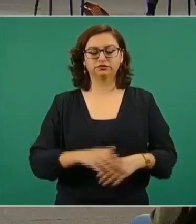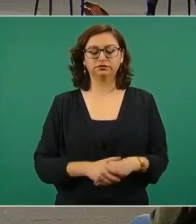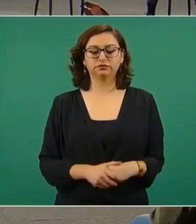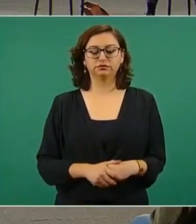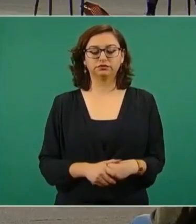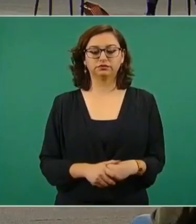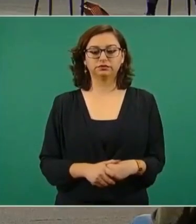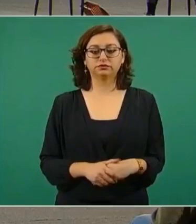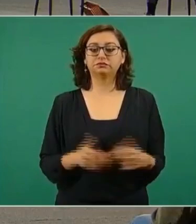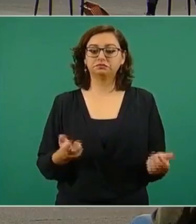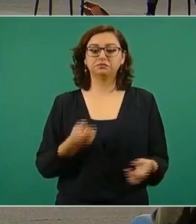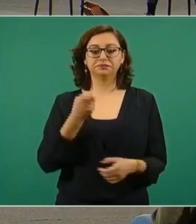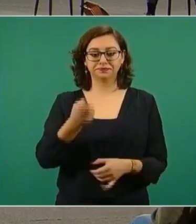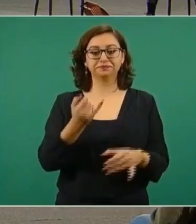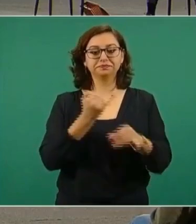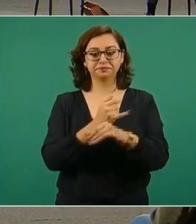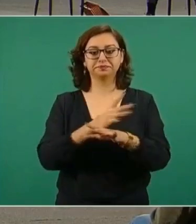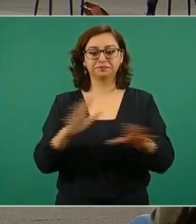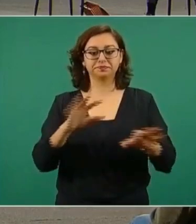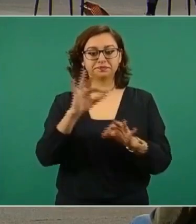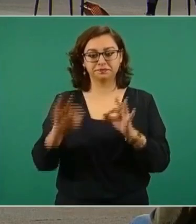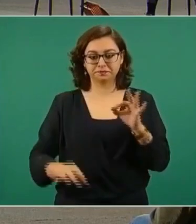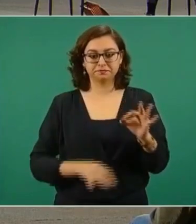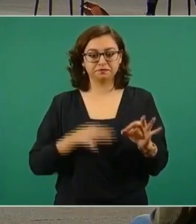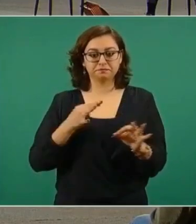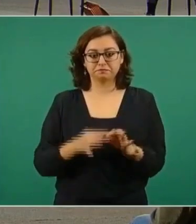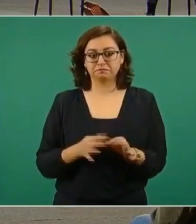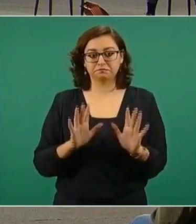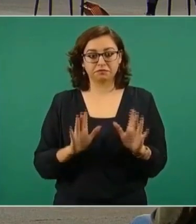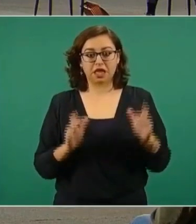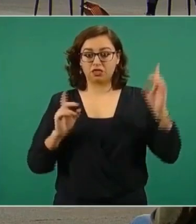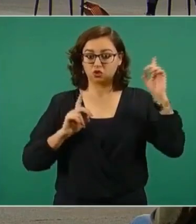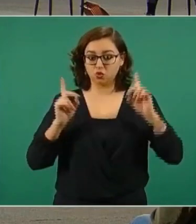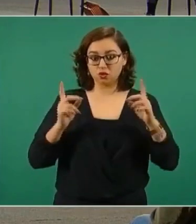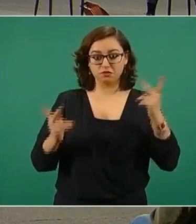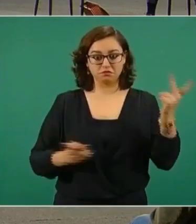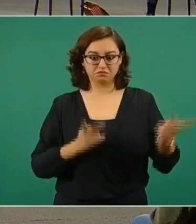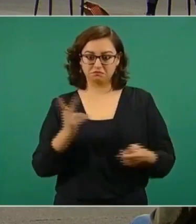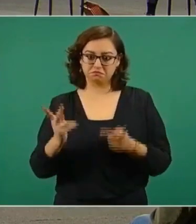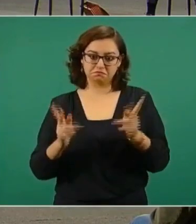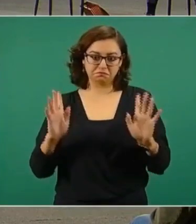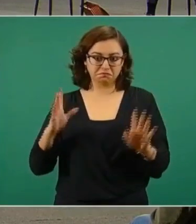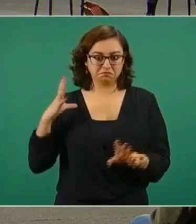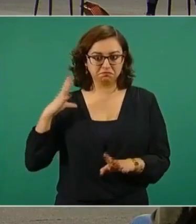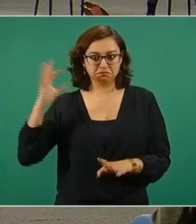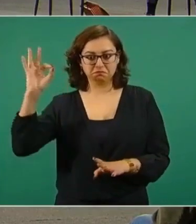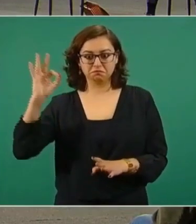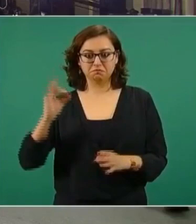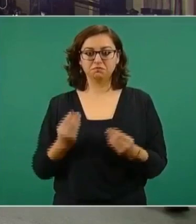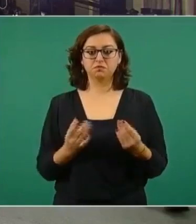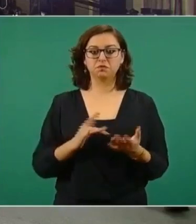esto sería y estamos preparados para alguna pregunta. Muchas gracias. Gracias.